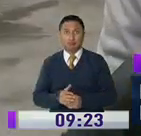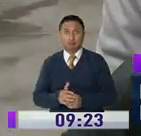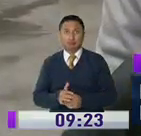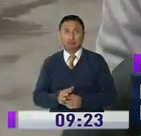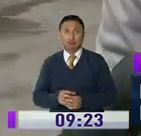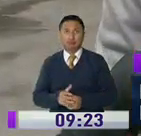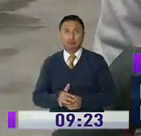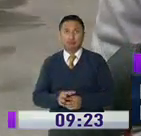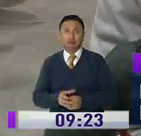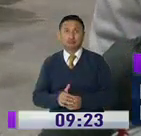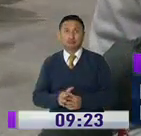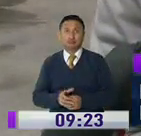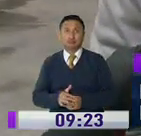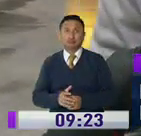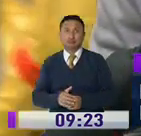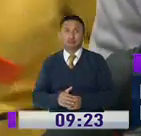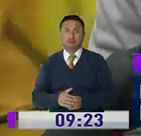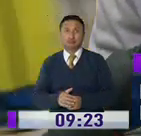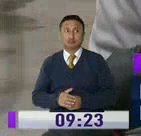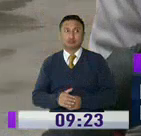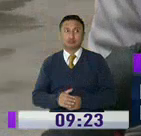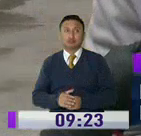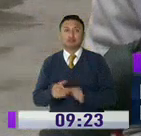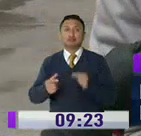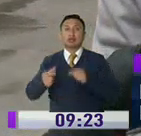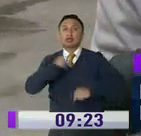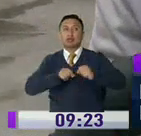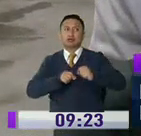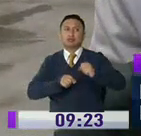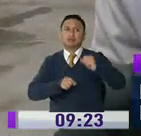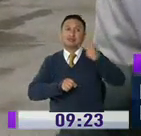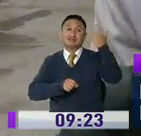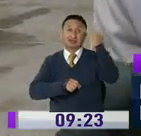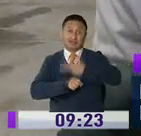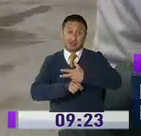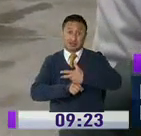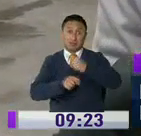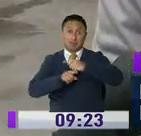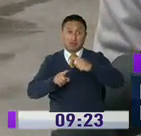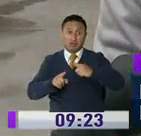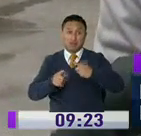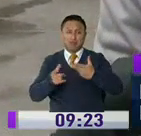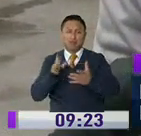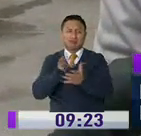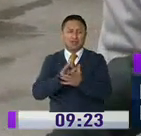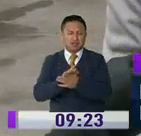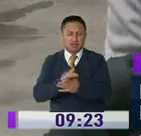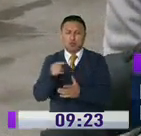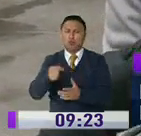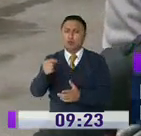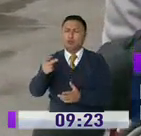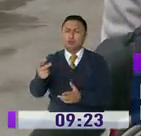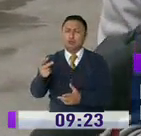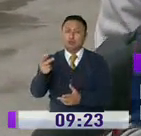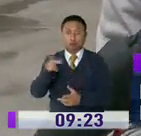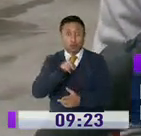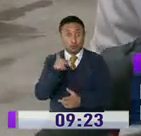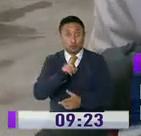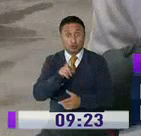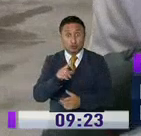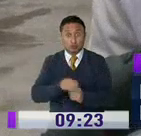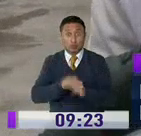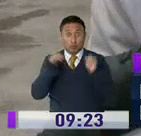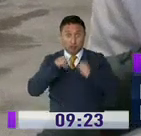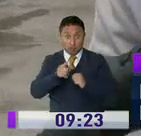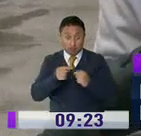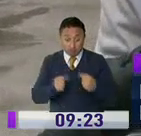El químico dura hasta tres días, pero es importante no confiarnos en irnos al tope máximo. Si